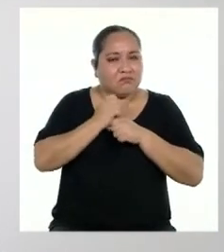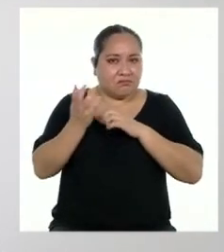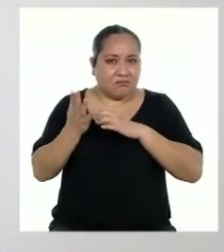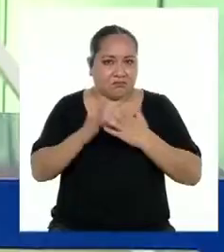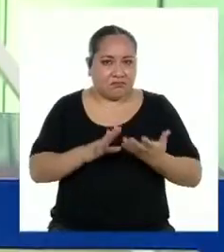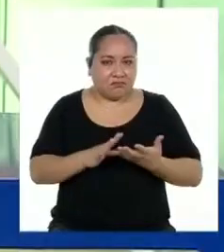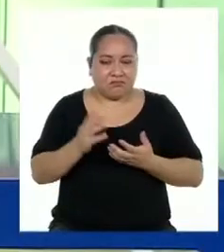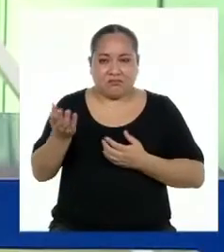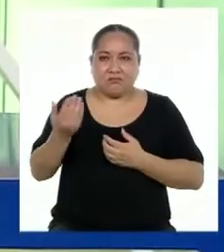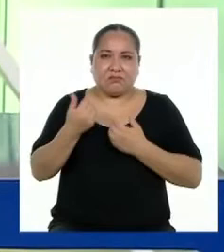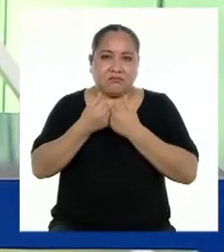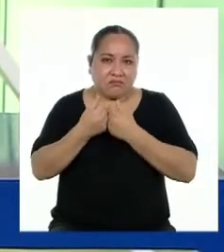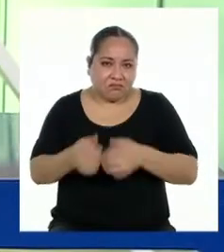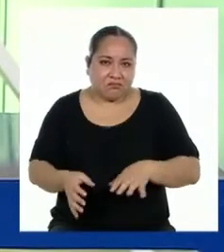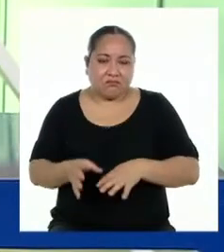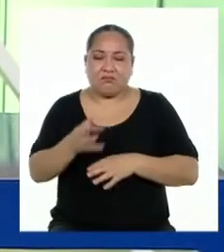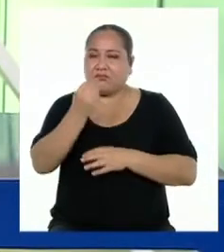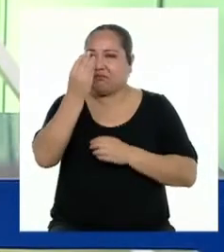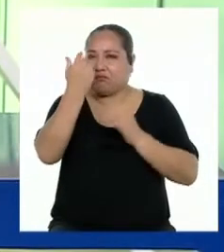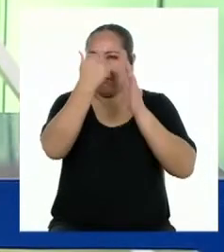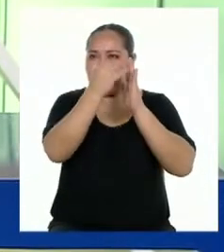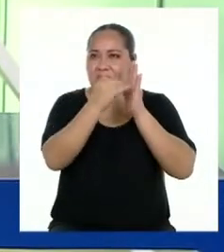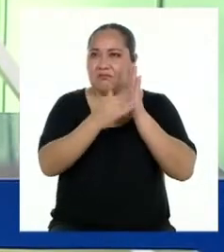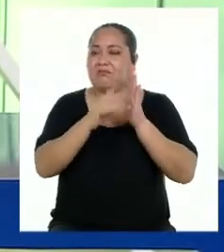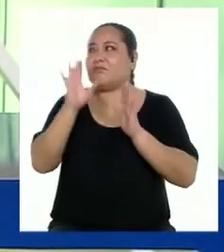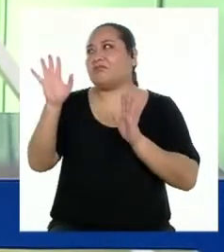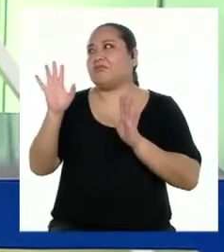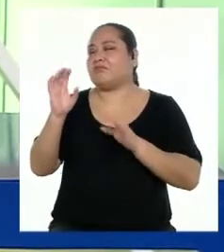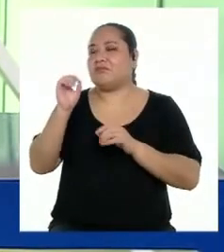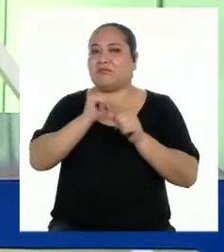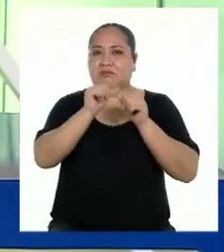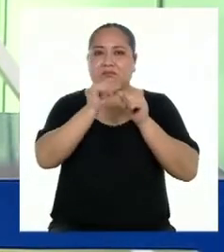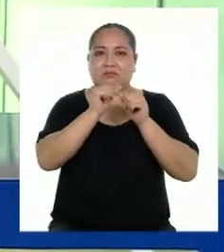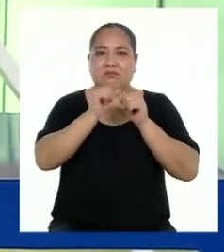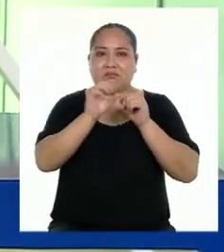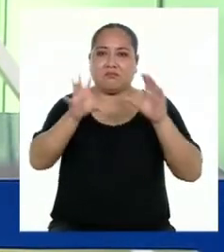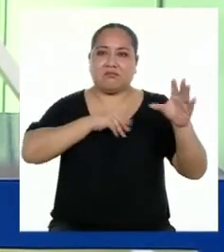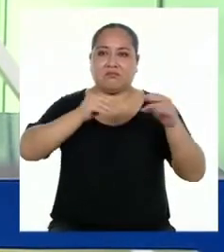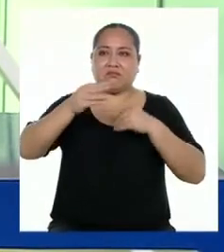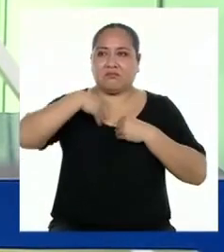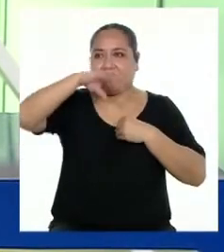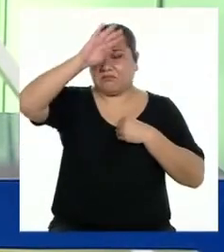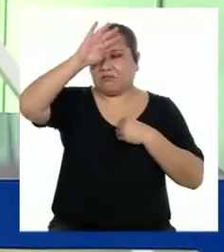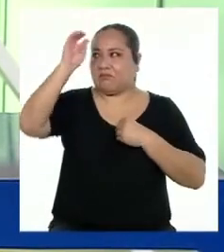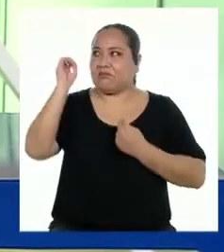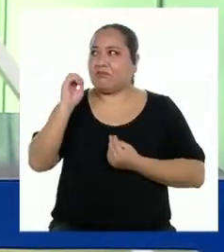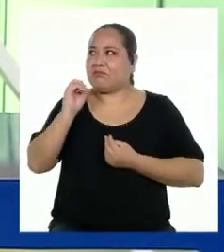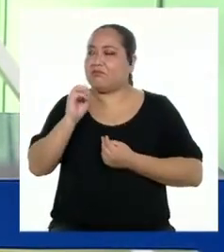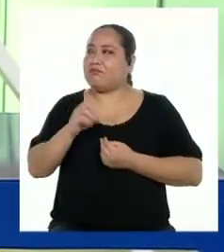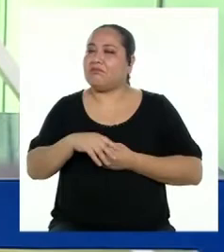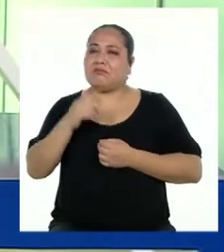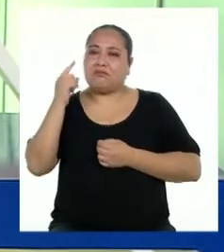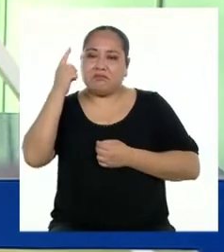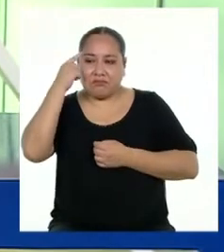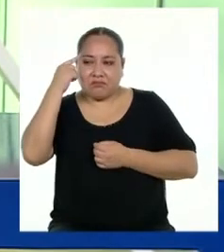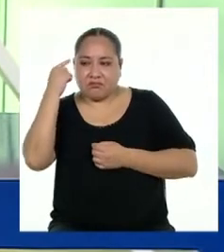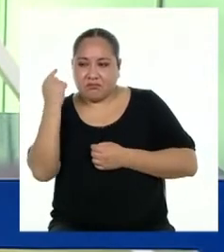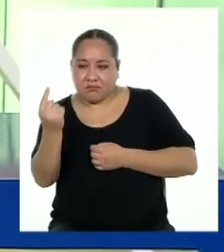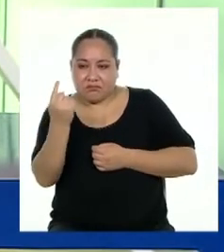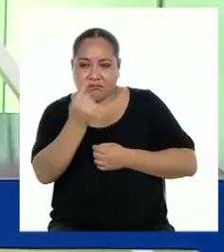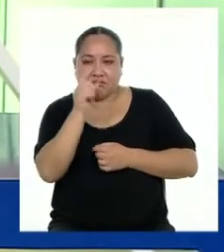cosas. Claro. Por ejemplo, una cosa es ver una cifra de contagios y otra es pensar en cada persona